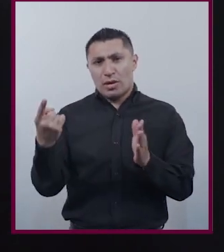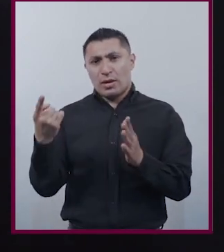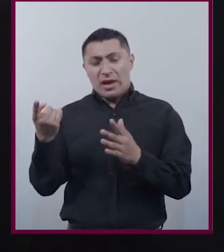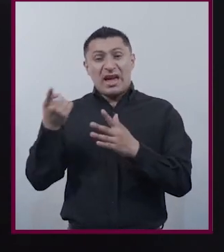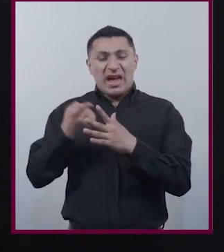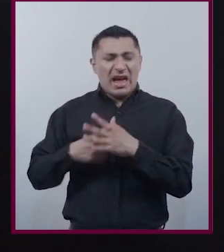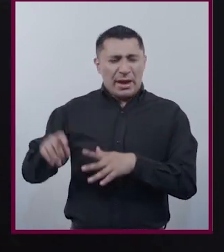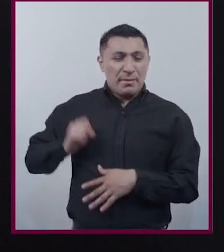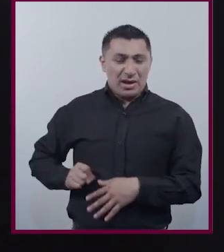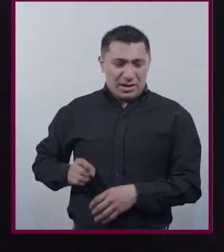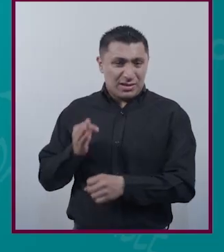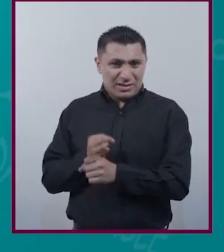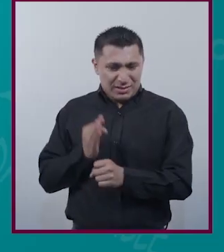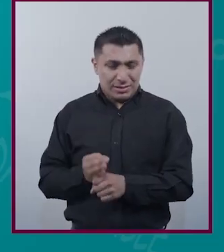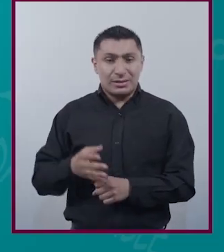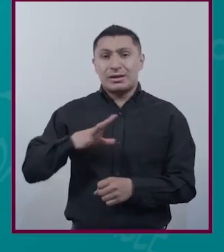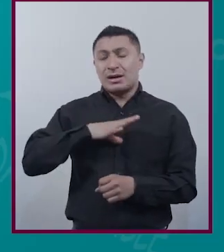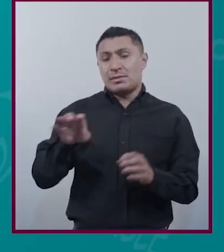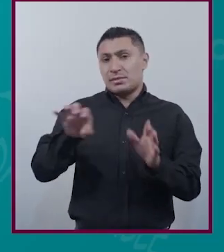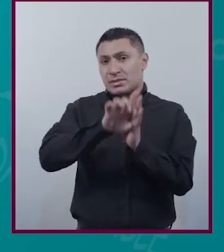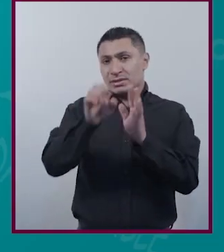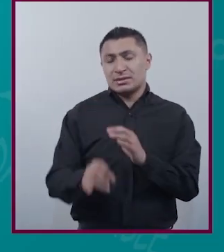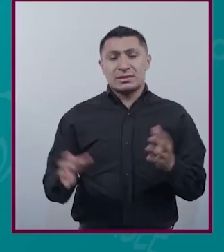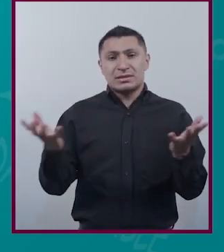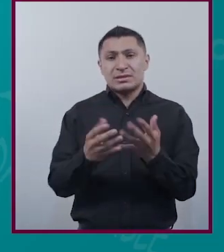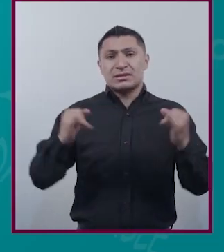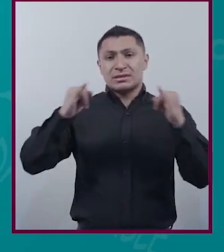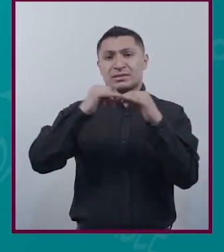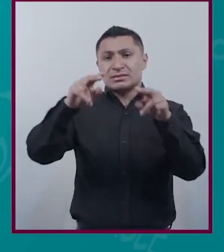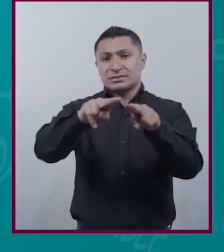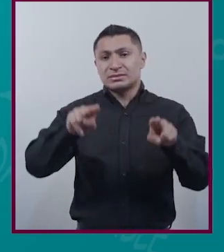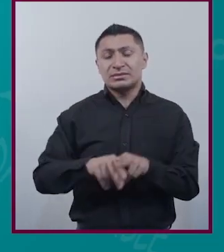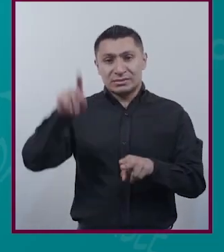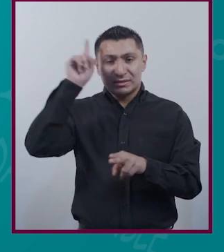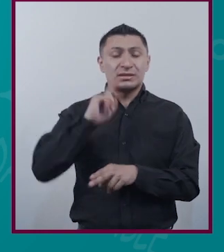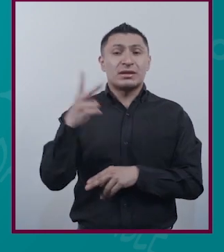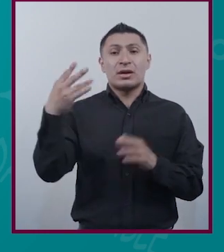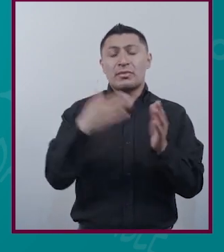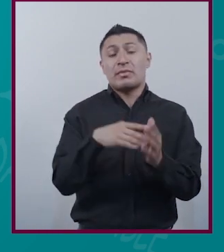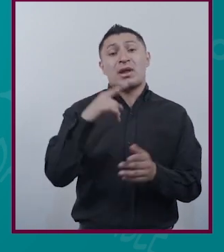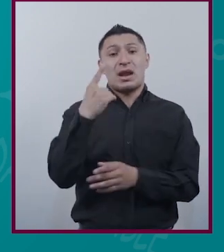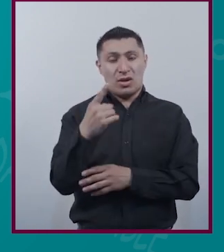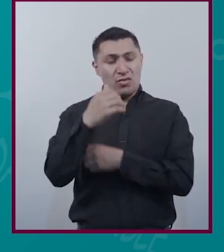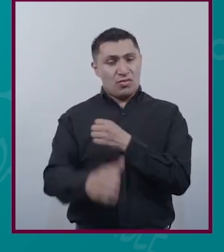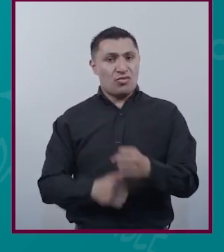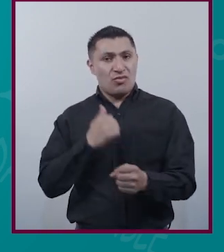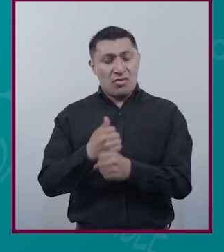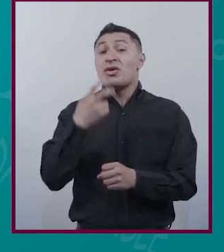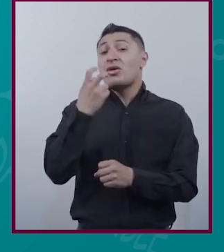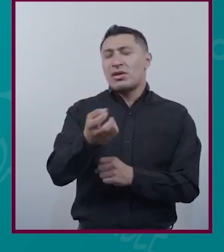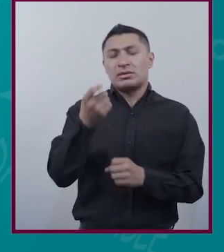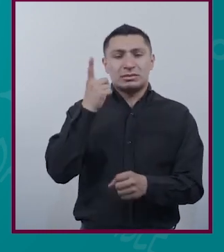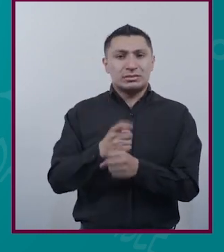del presente siglo Entre ellos, la creación del Instituto Nacional de las Mujeres en 2001 Este es uno de los primeros esfuerzos